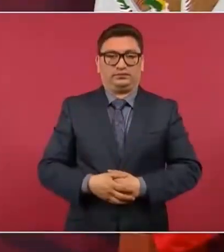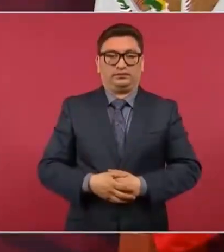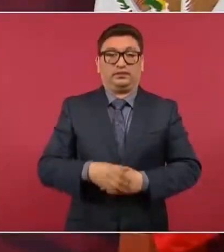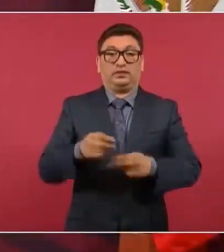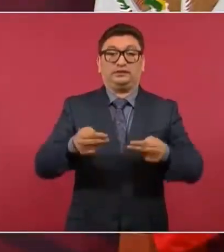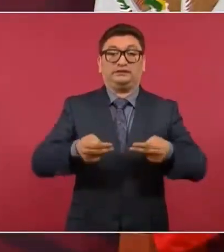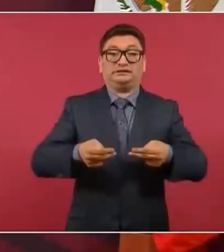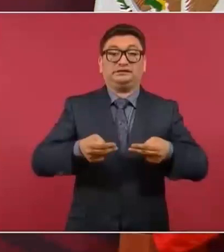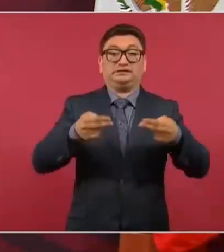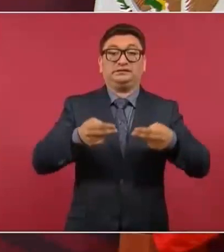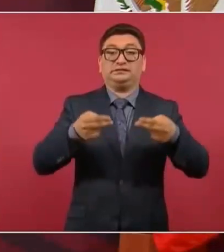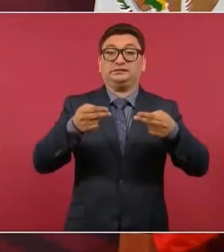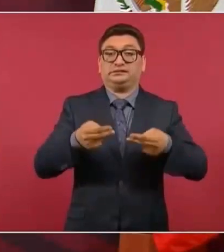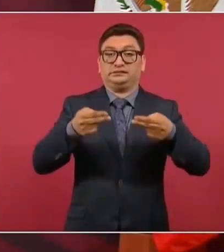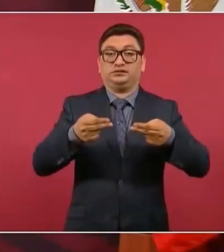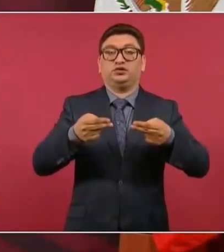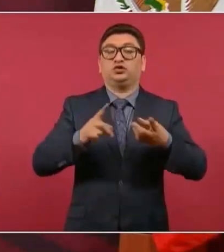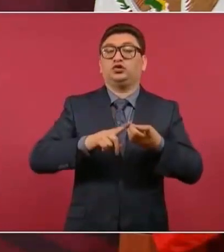Negocios en el Ejército.